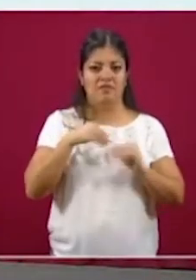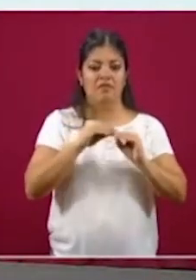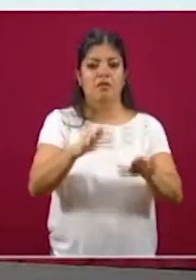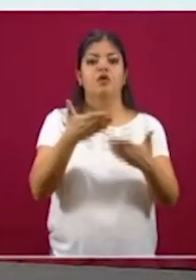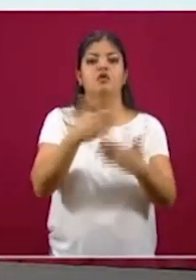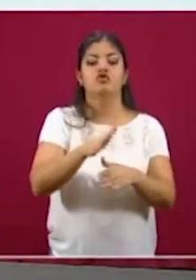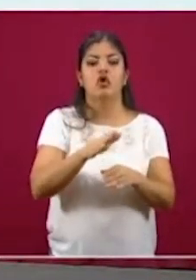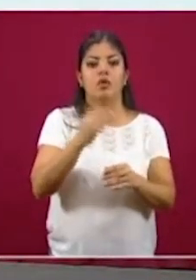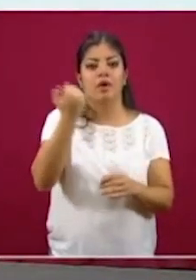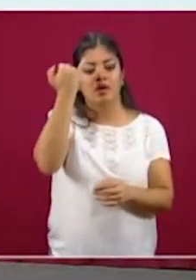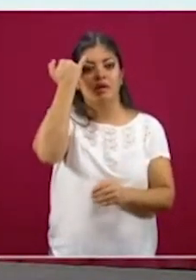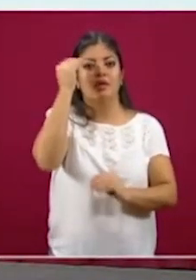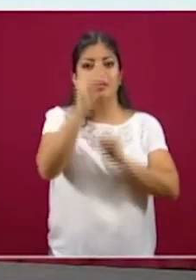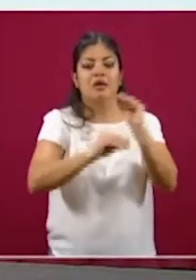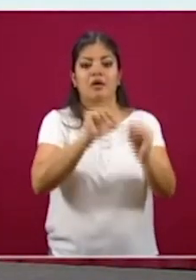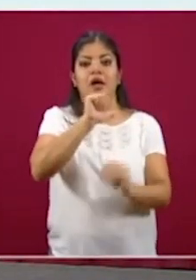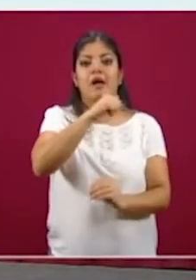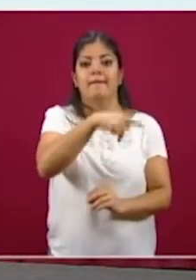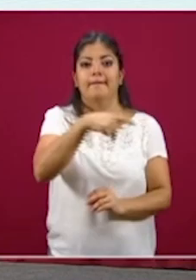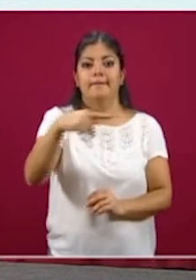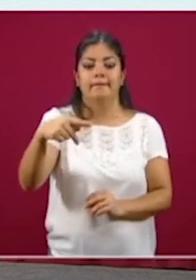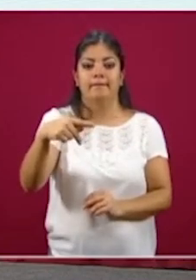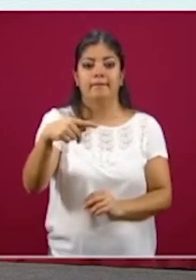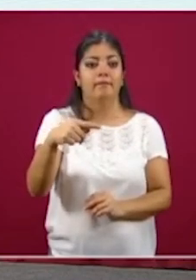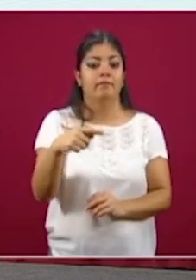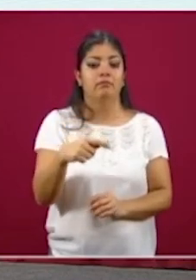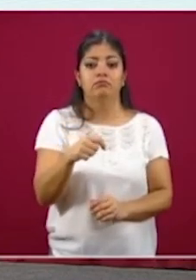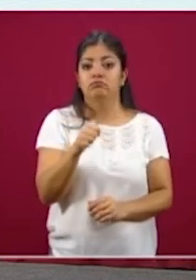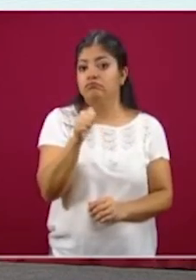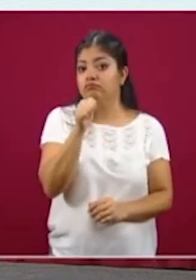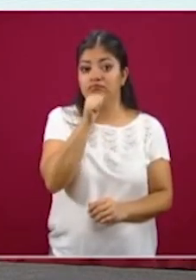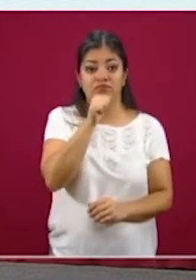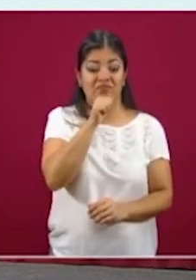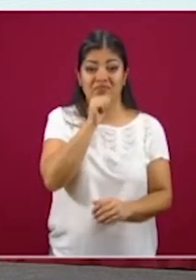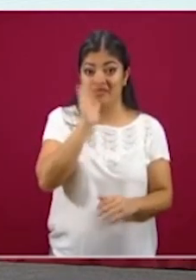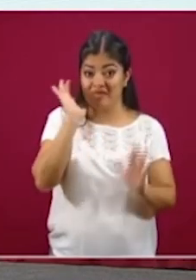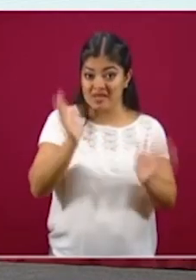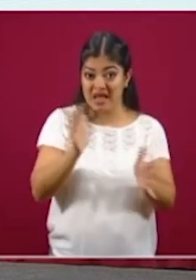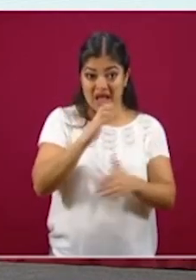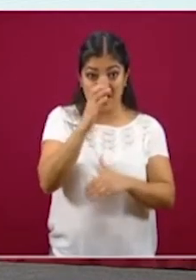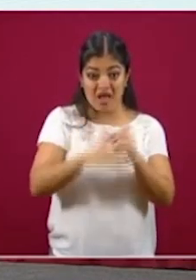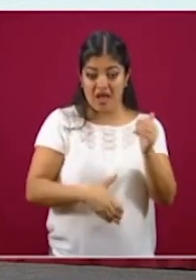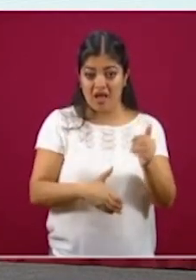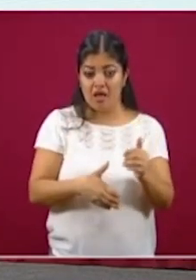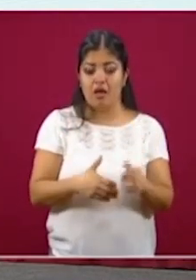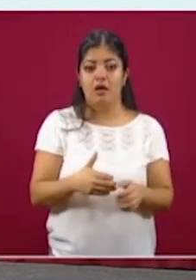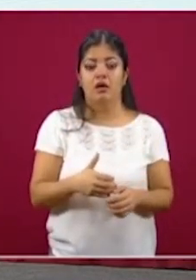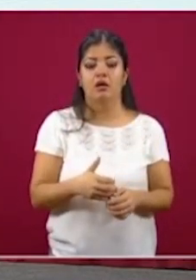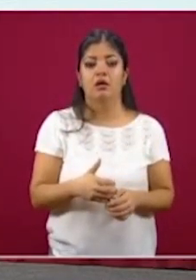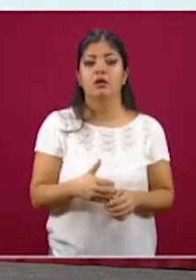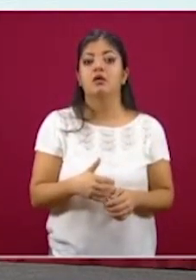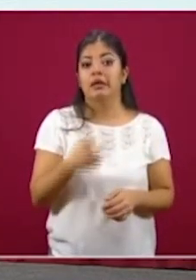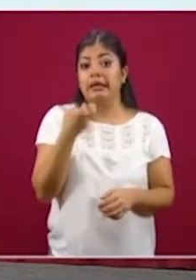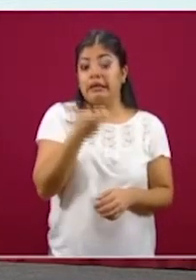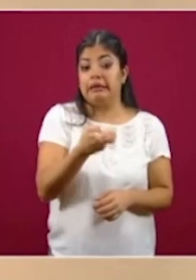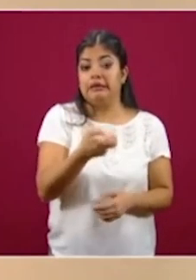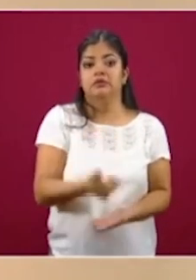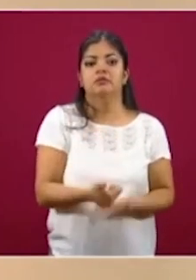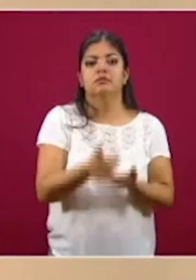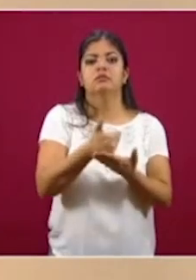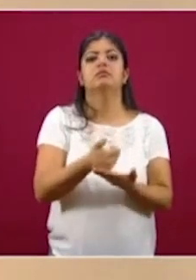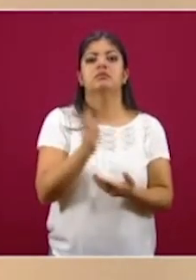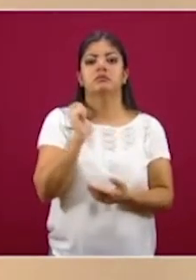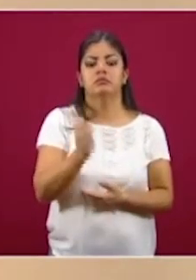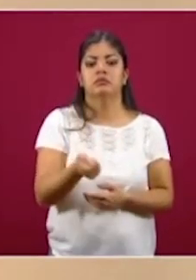el diseño de una aplicación que no había sido concluida y que nos permitirá